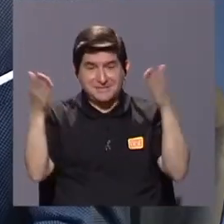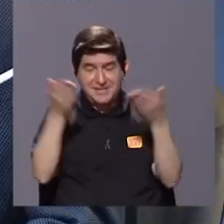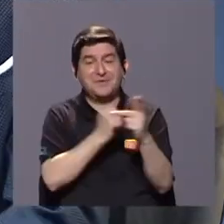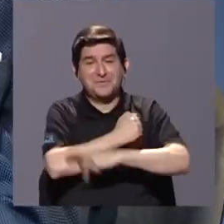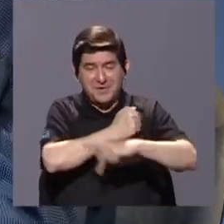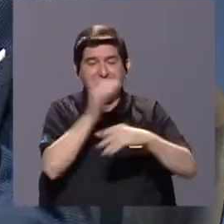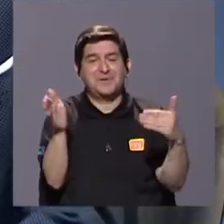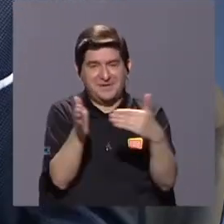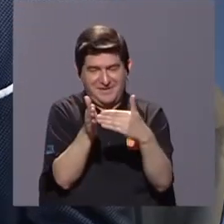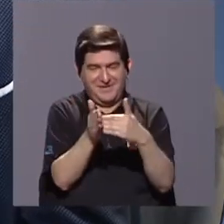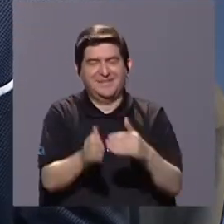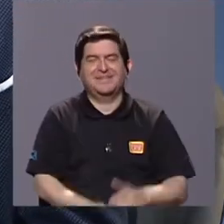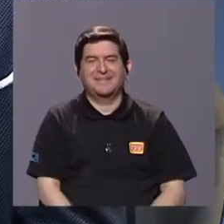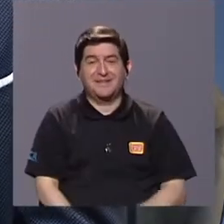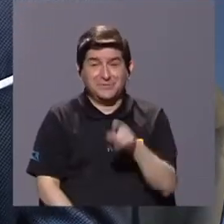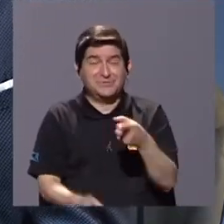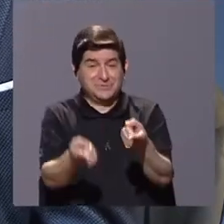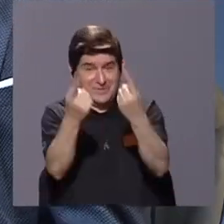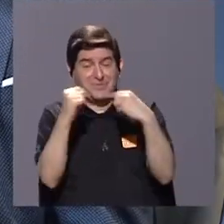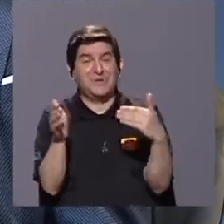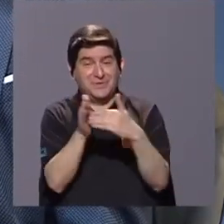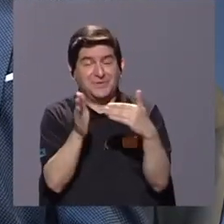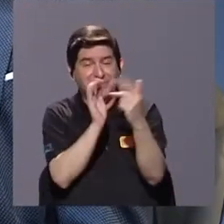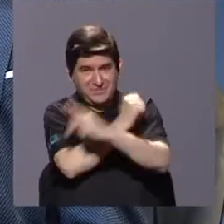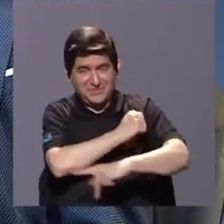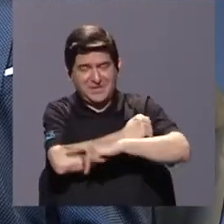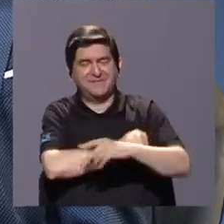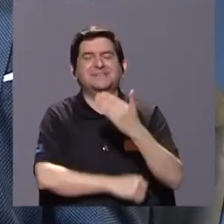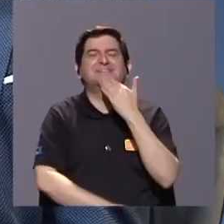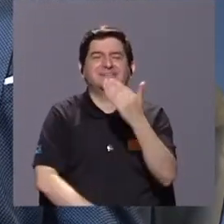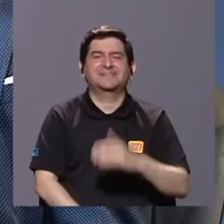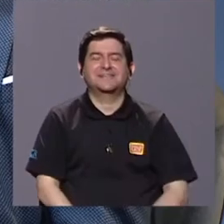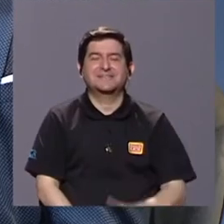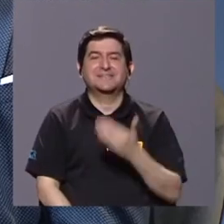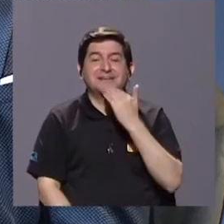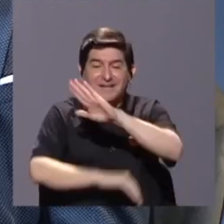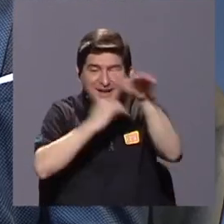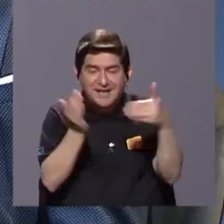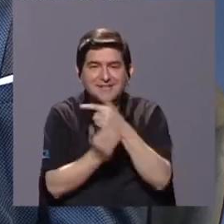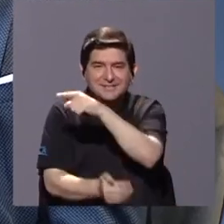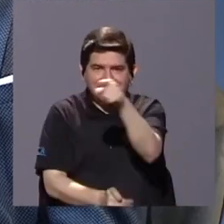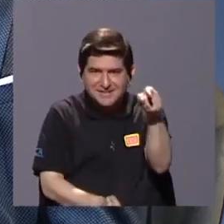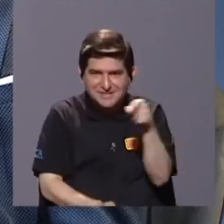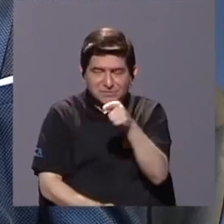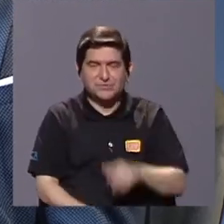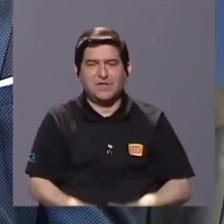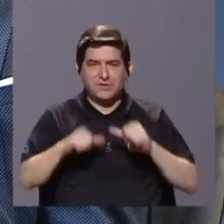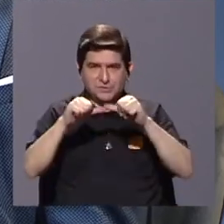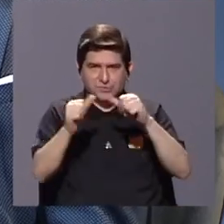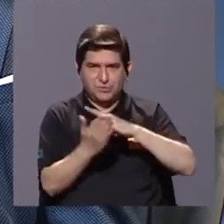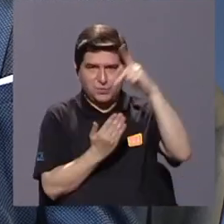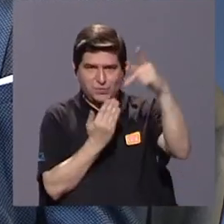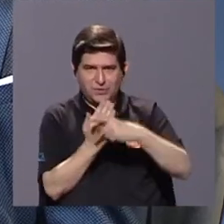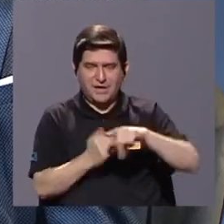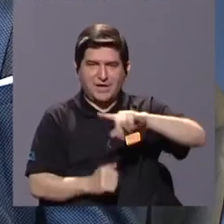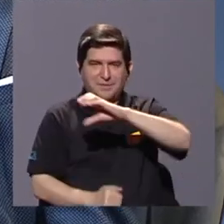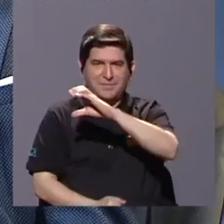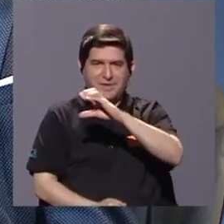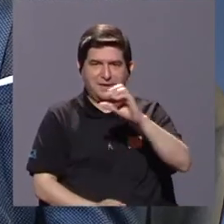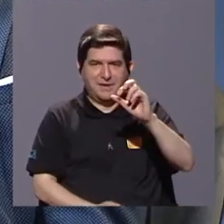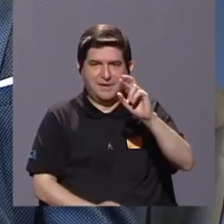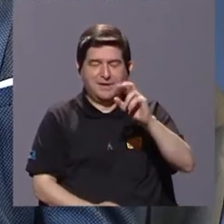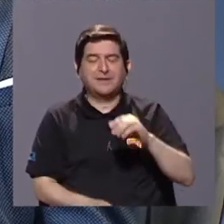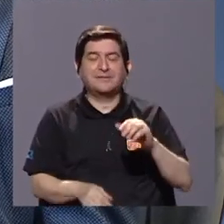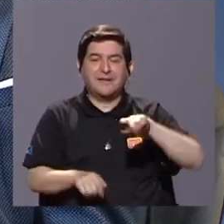a nuestro país. Muchas gracias. llegada a nuestro país. Sí, así es, muchas gracias. Muchas gracias a todas y todos ustedes. Continúen con la programación del